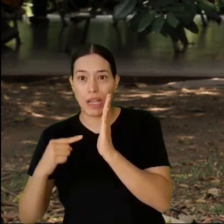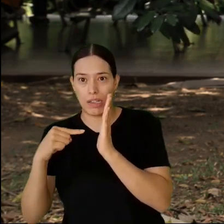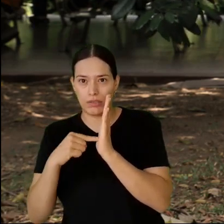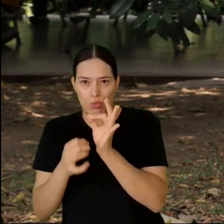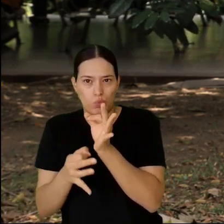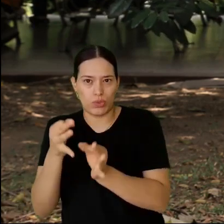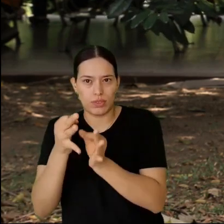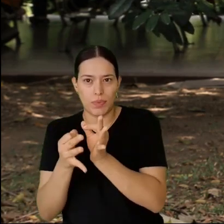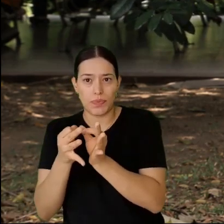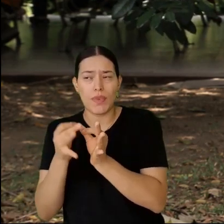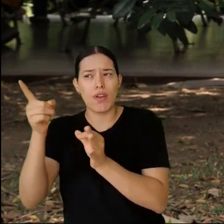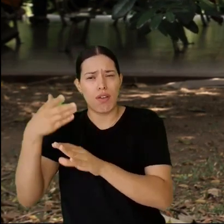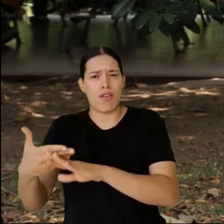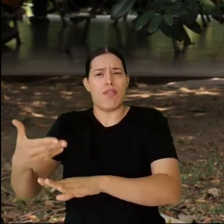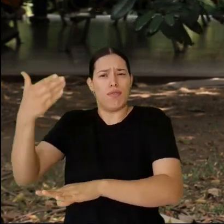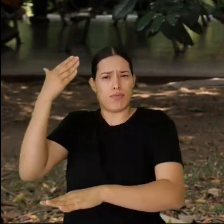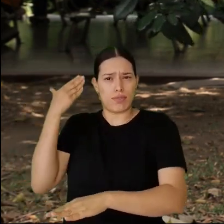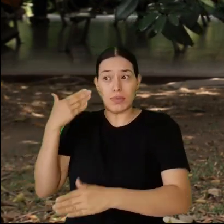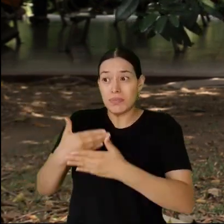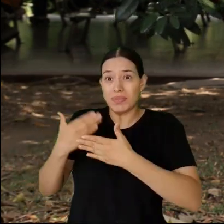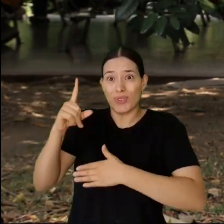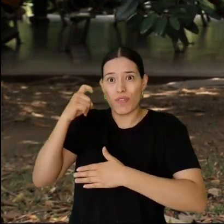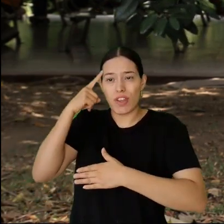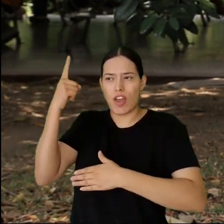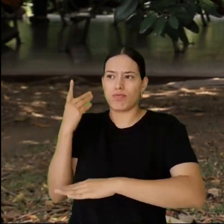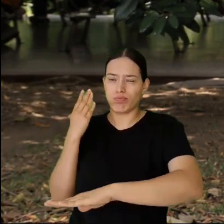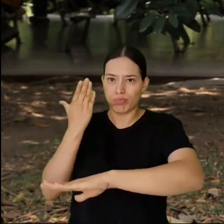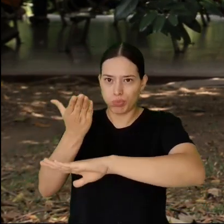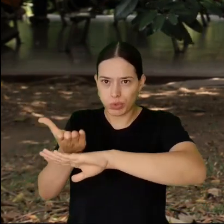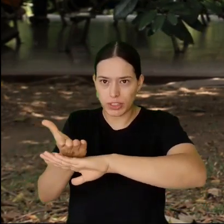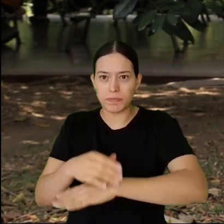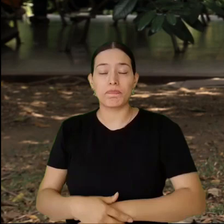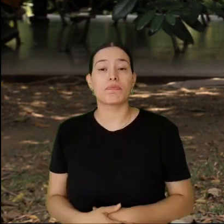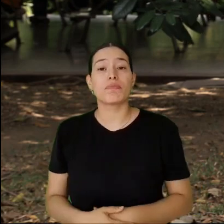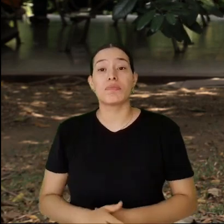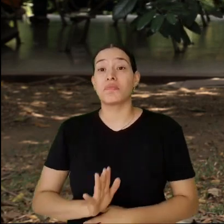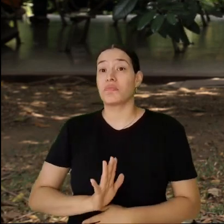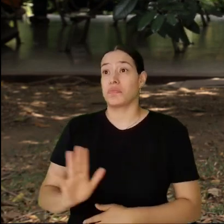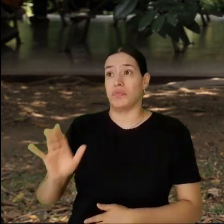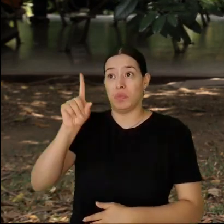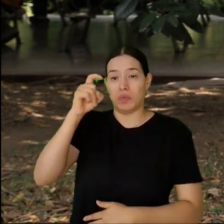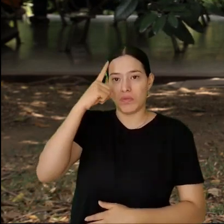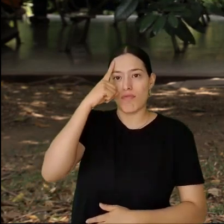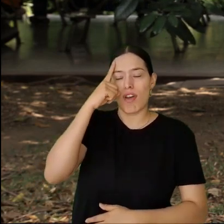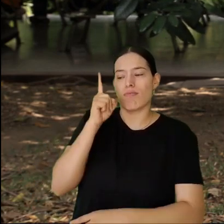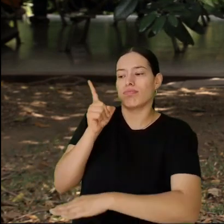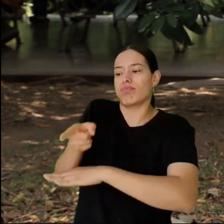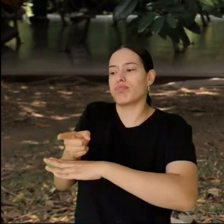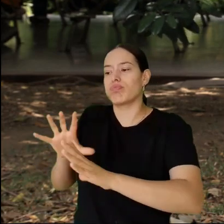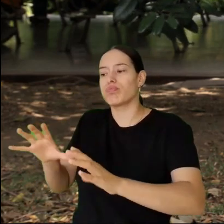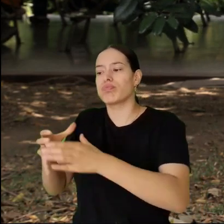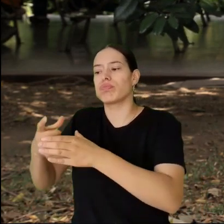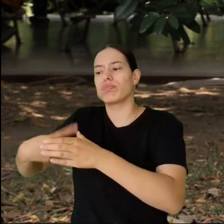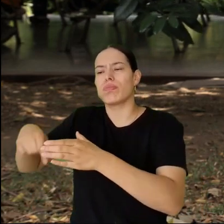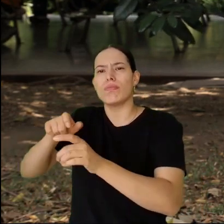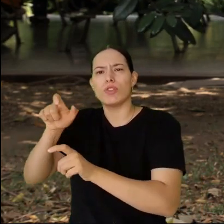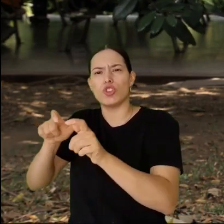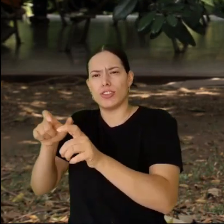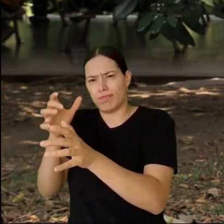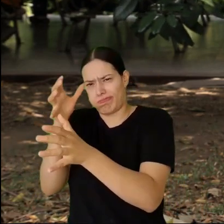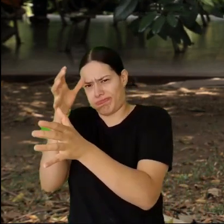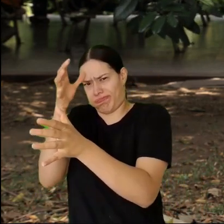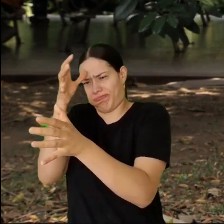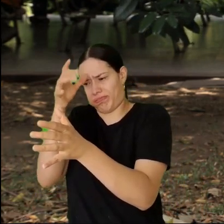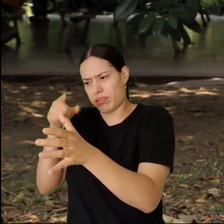gobierno. En algunos aspectos que ha presentado la comisión de expertos, se encuentra